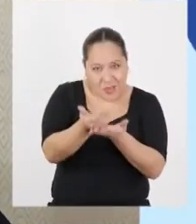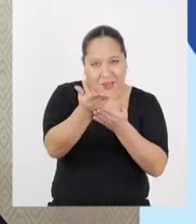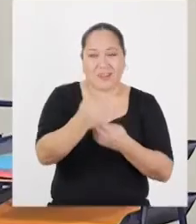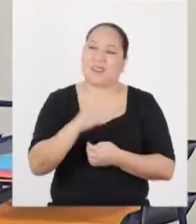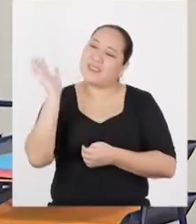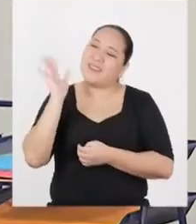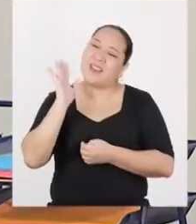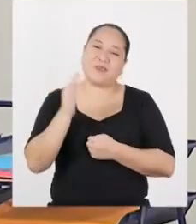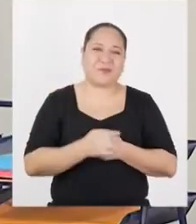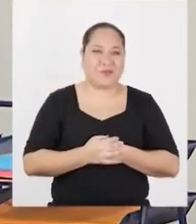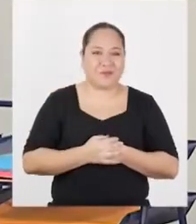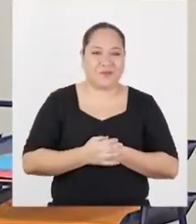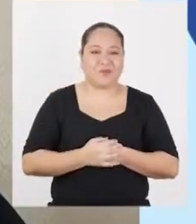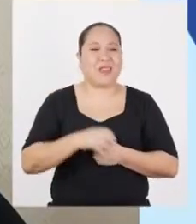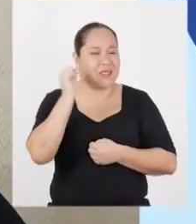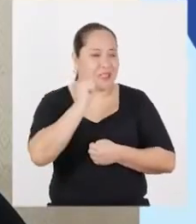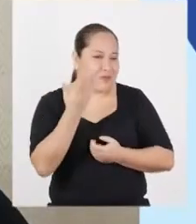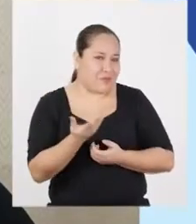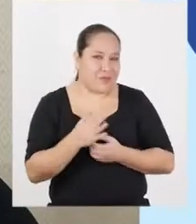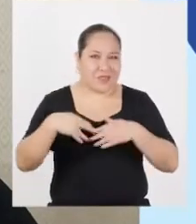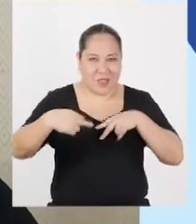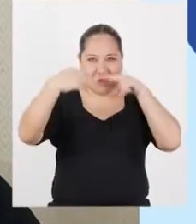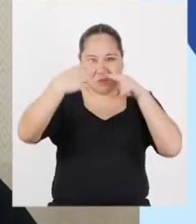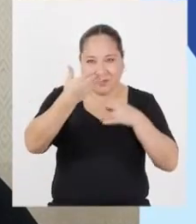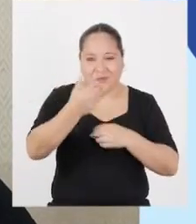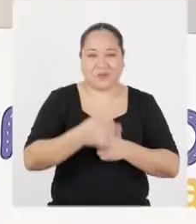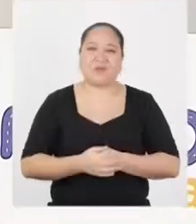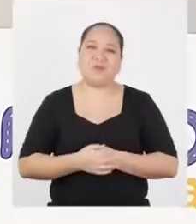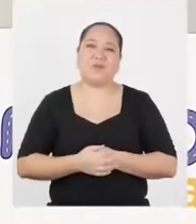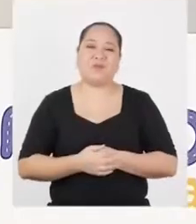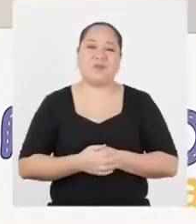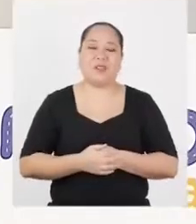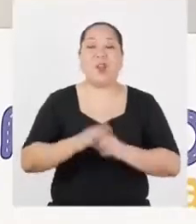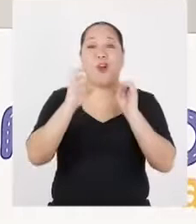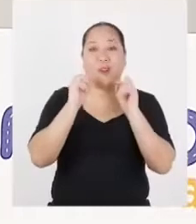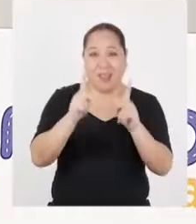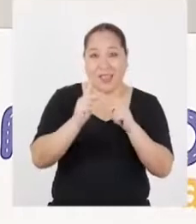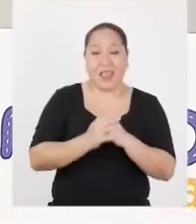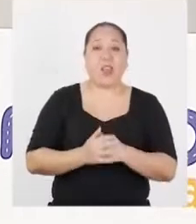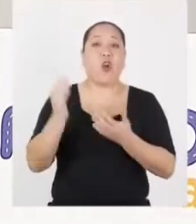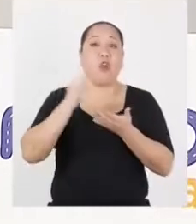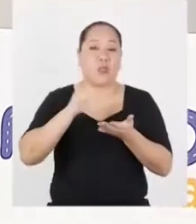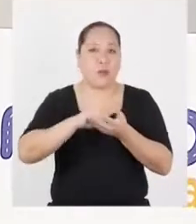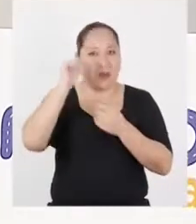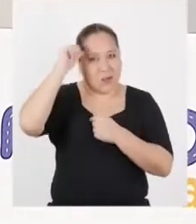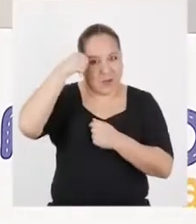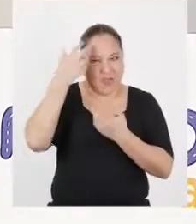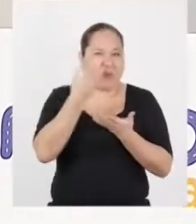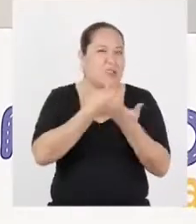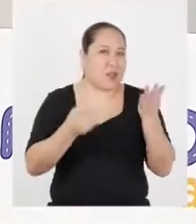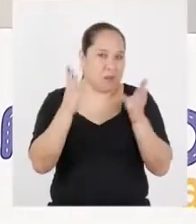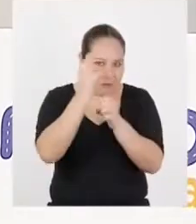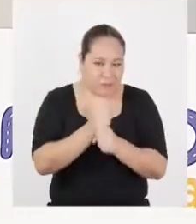ayudarlos. Hasta pronto, entonces. Por supuesto. Hasta pronto. Y bueno, vamos a recapitular un poquito.